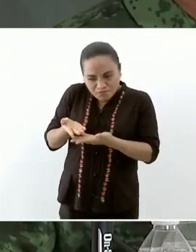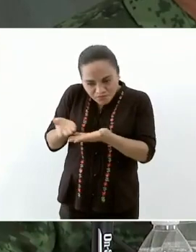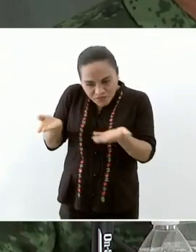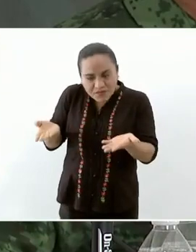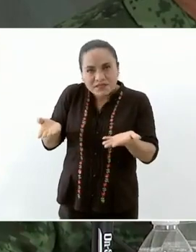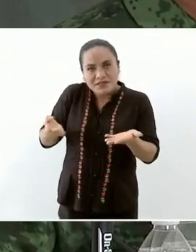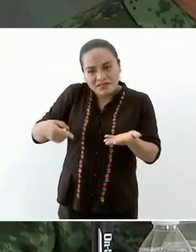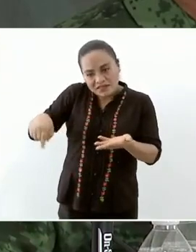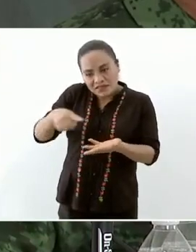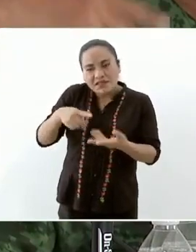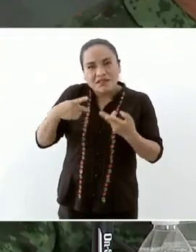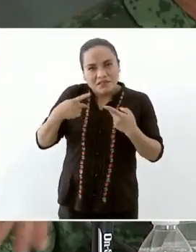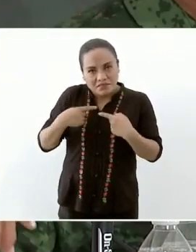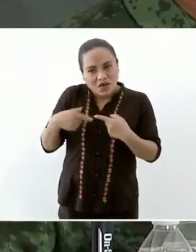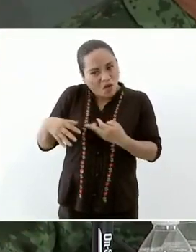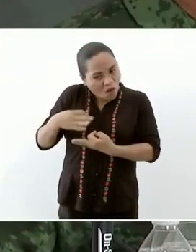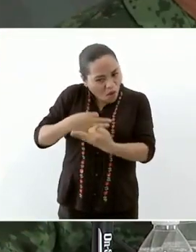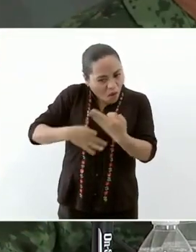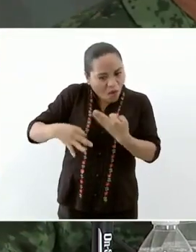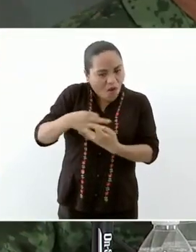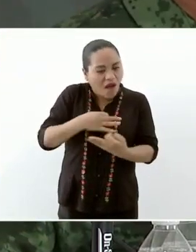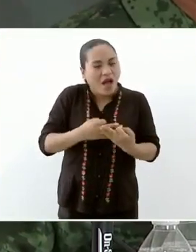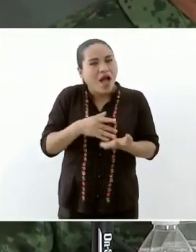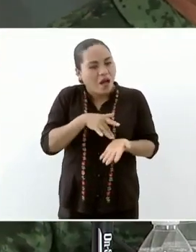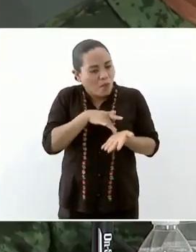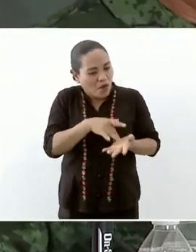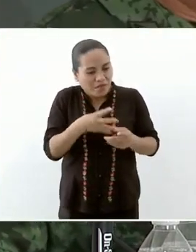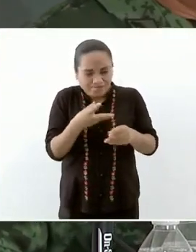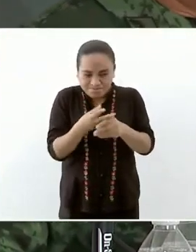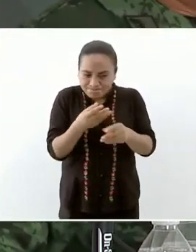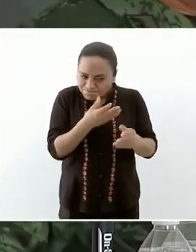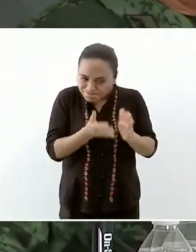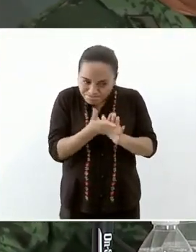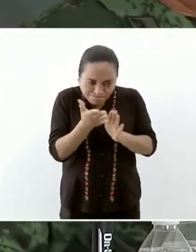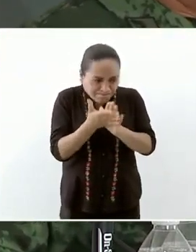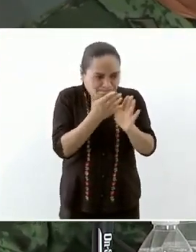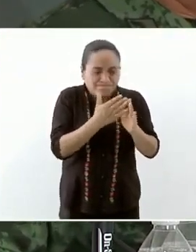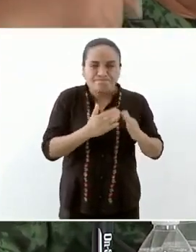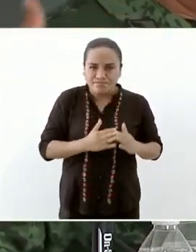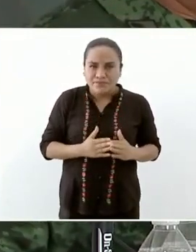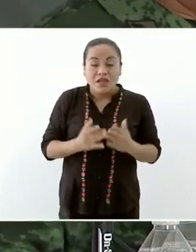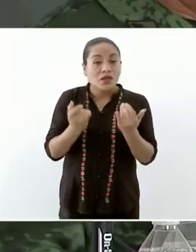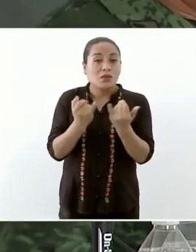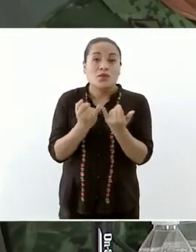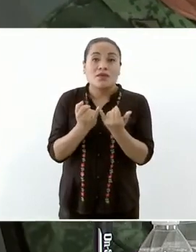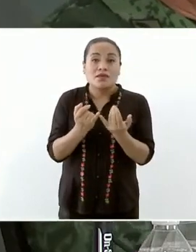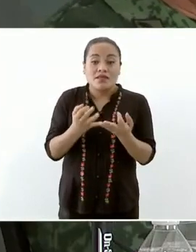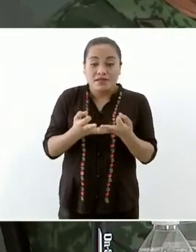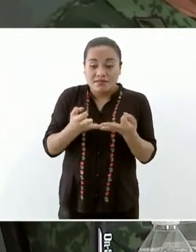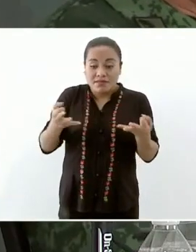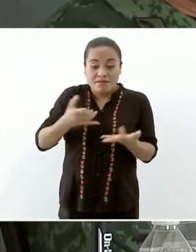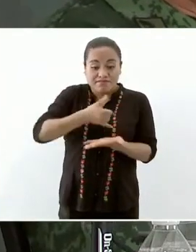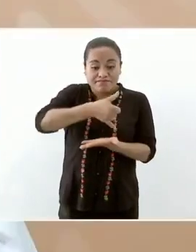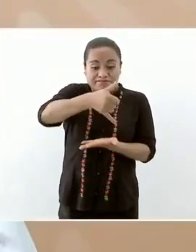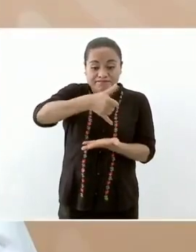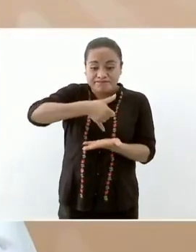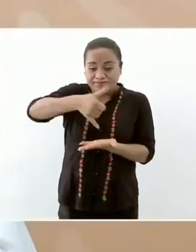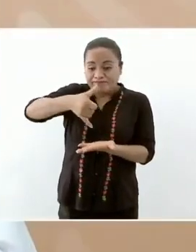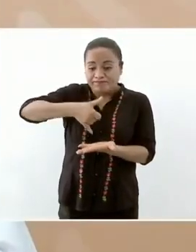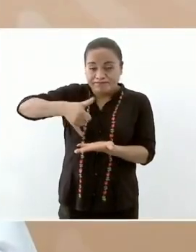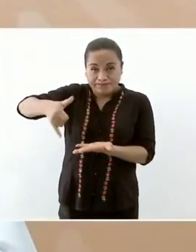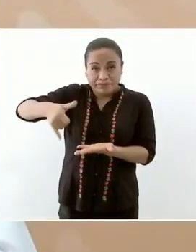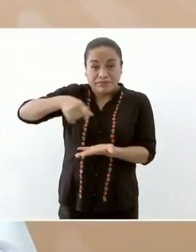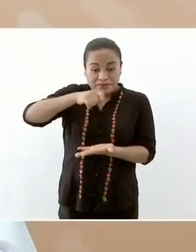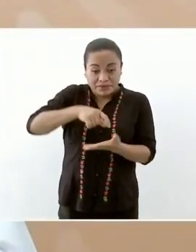y así era en la agricultura cuando había que